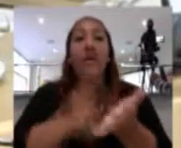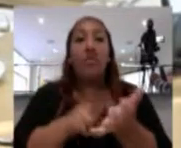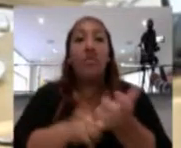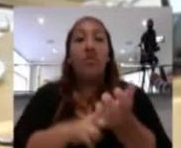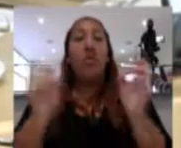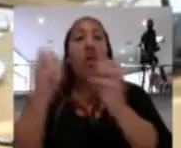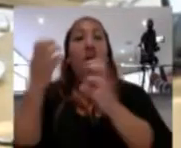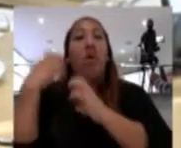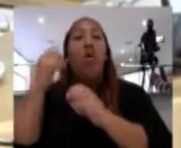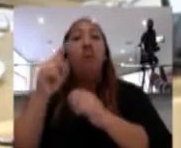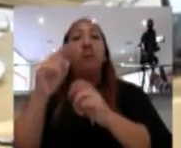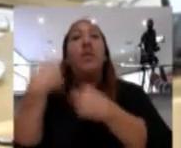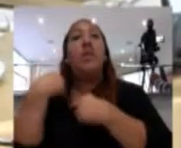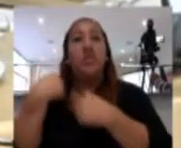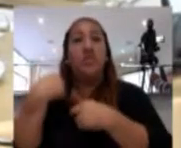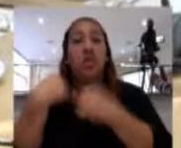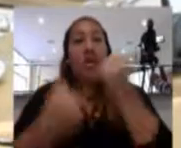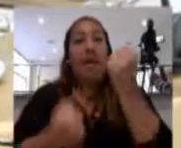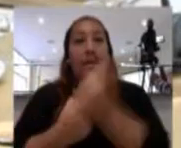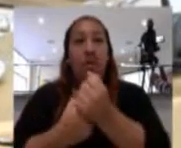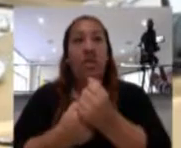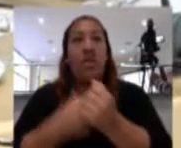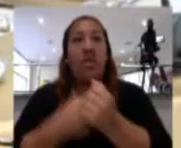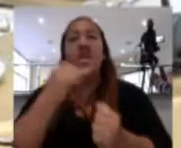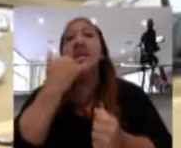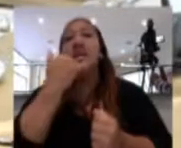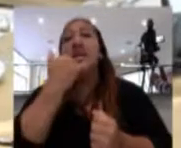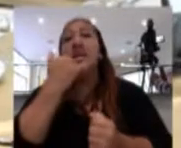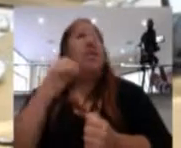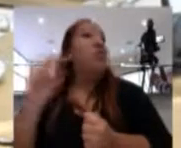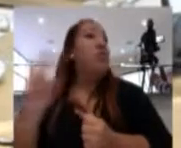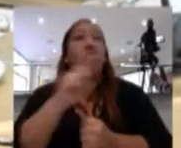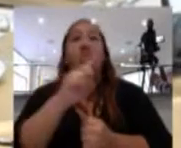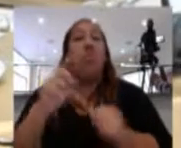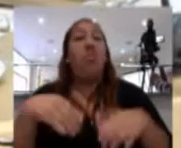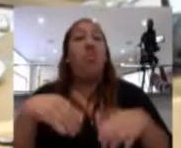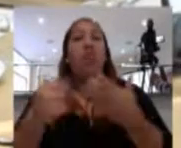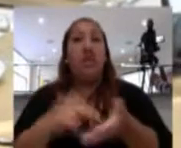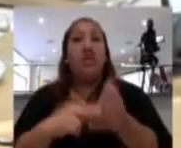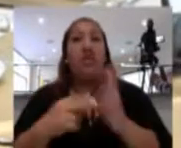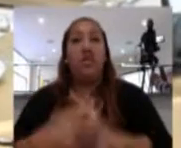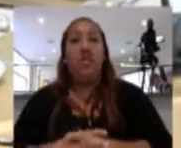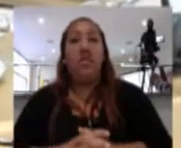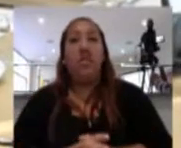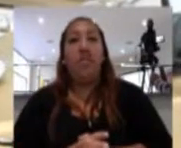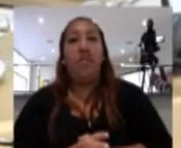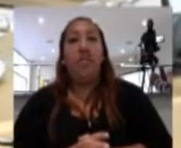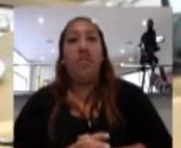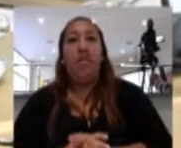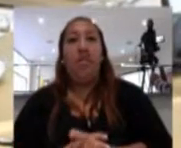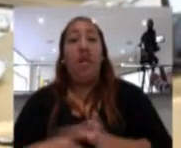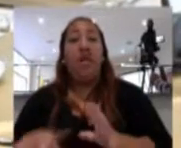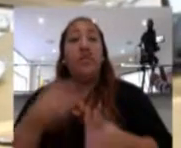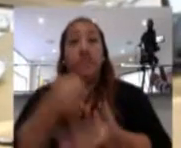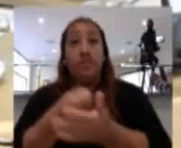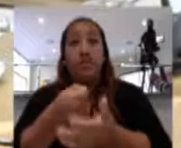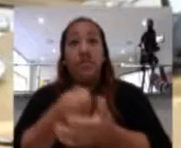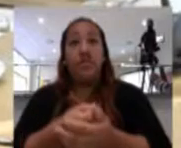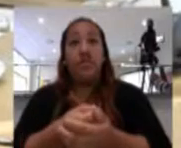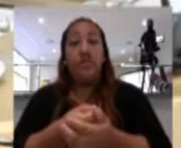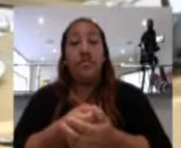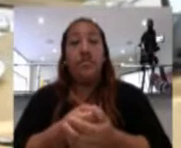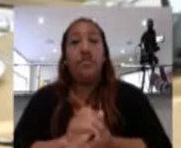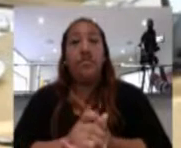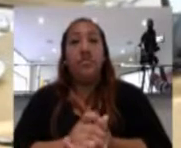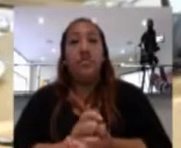cargo de su responsable solidario y de quienes no han podido realizar el pago oportuno a causa